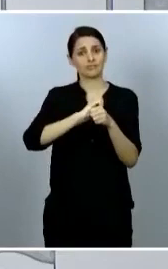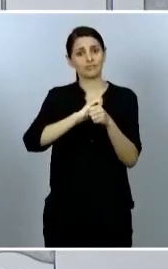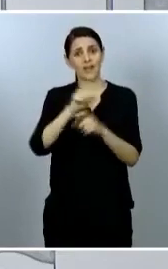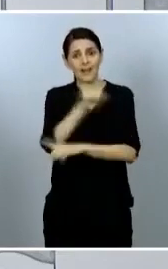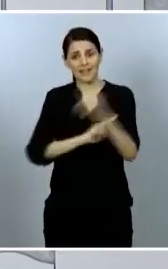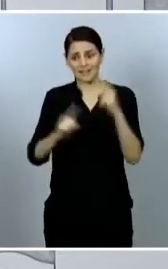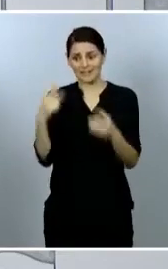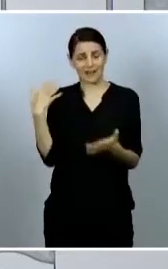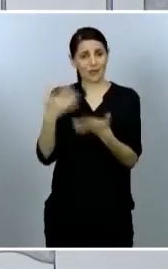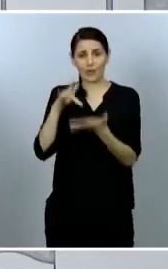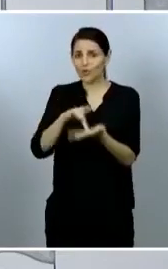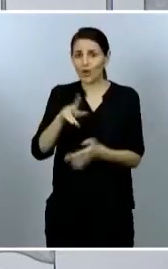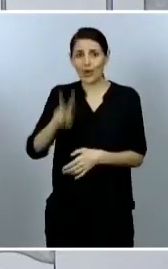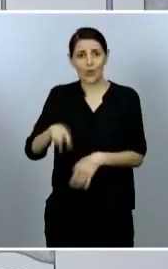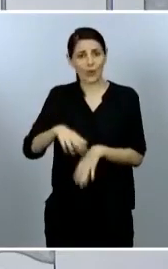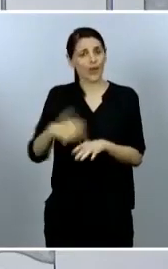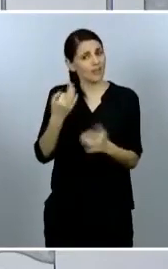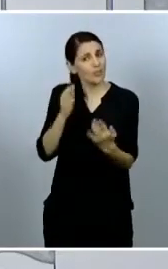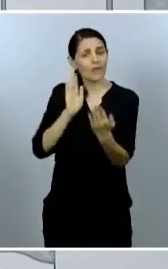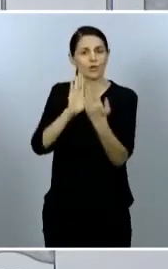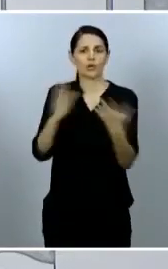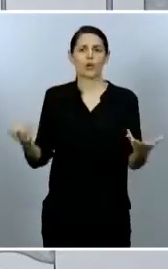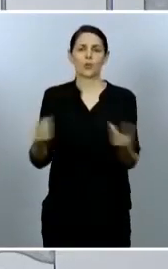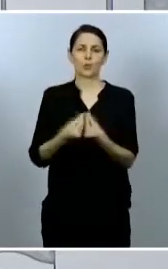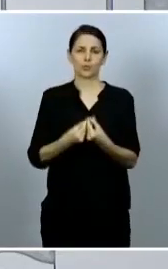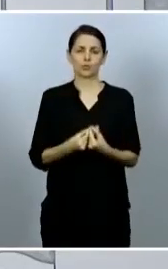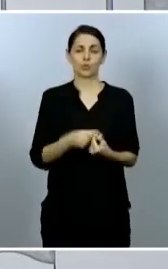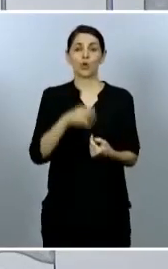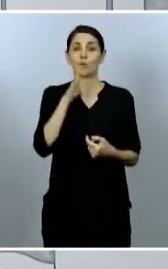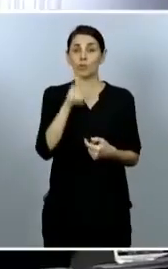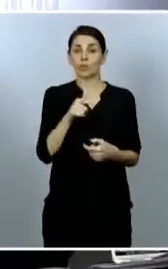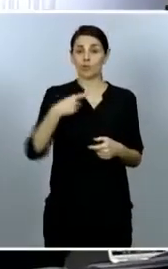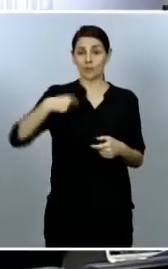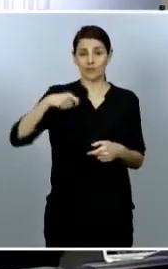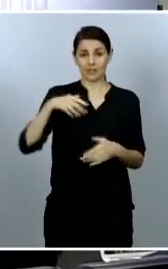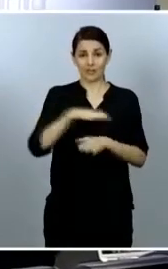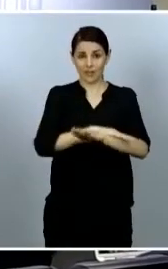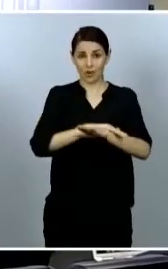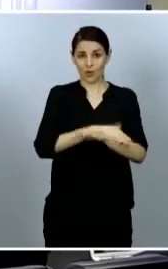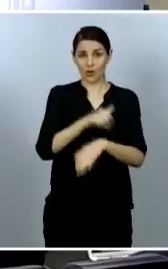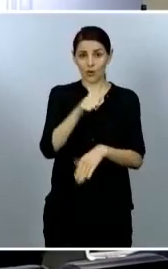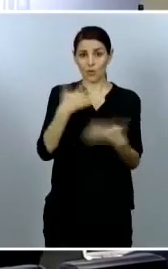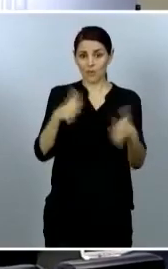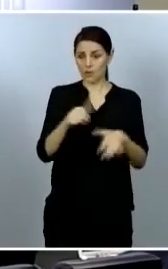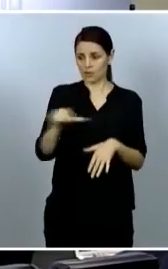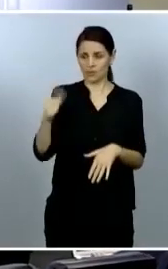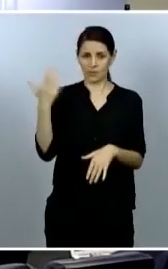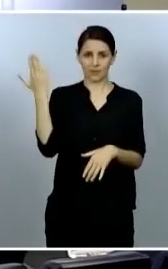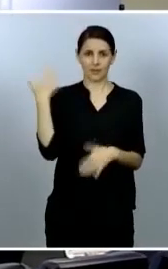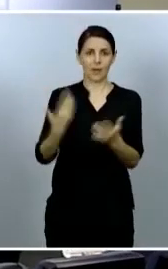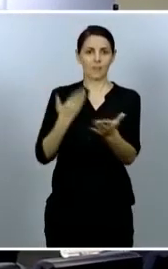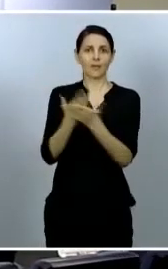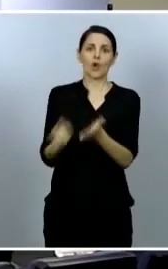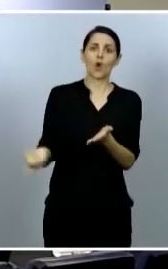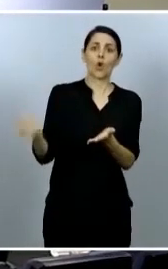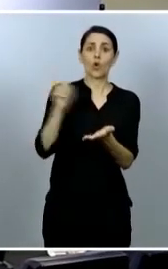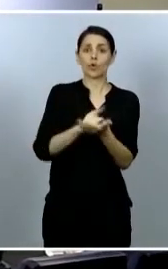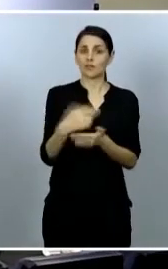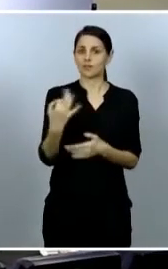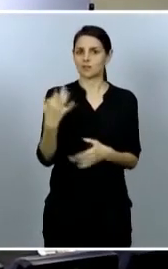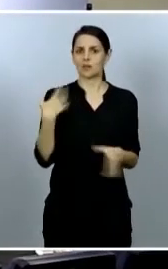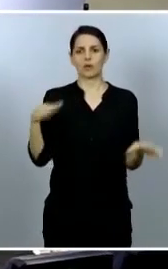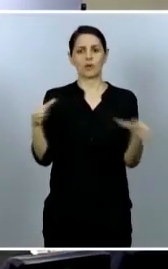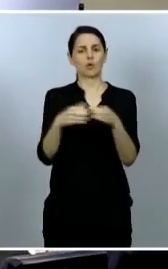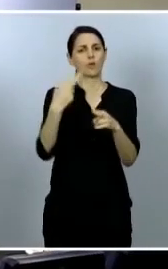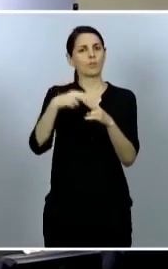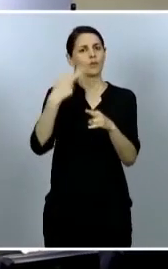eso, el presidente del Gobierno, el pasado miércoles, volvió a pedir en el Congreso de los Diputados que todos los grupos políticos dejen